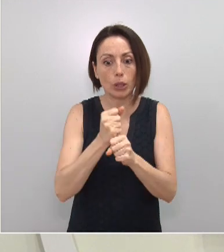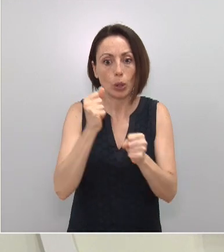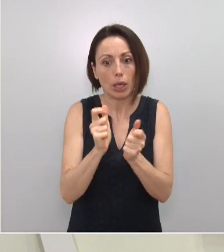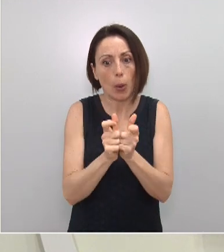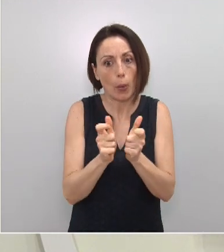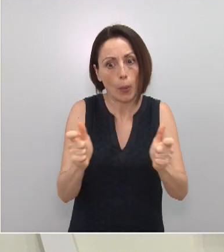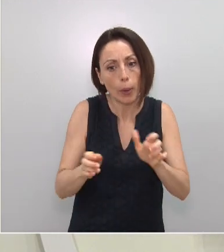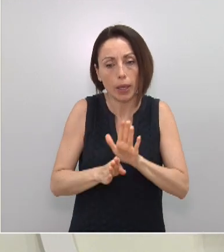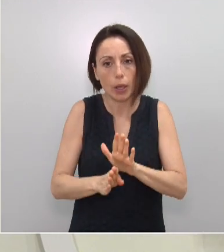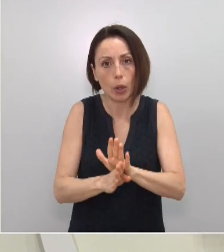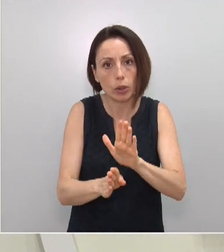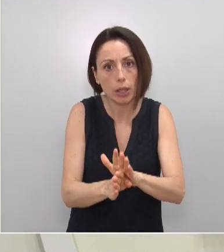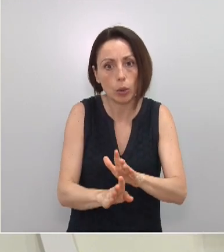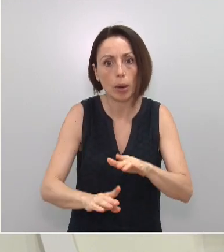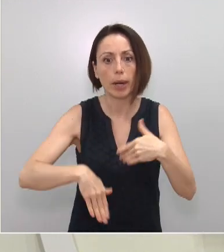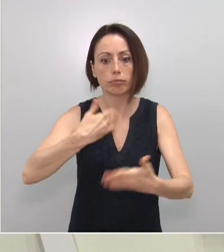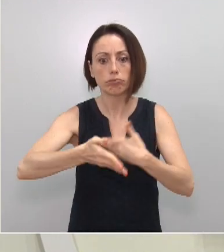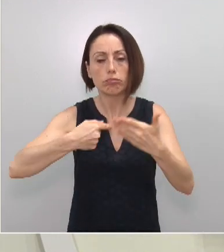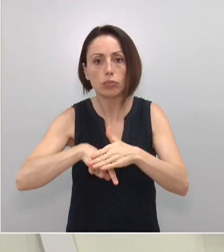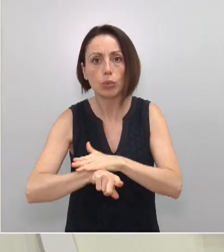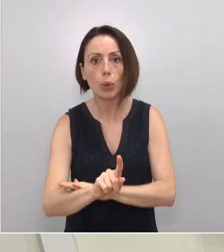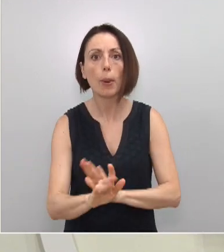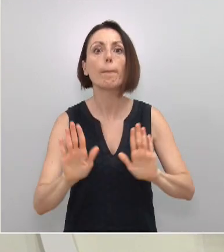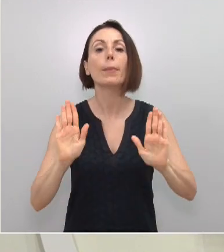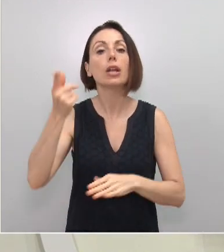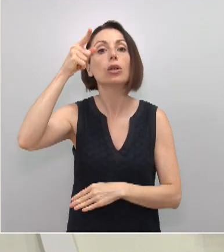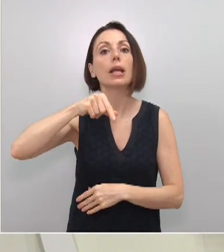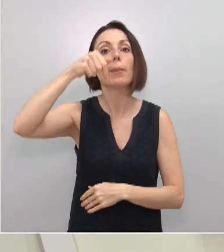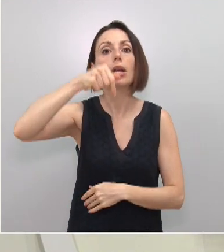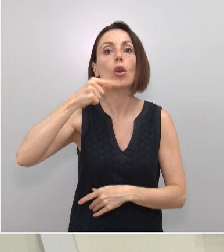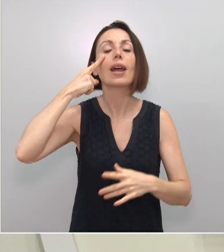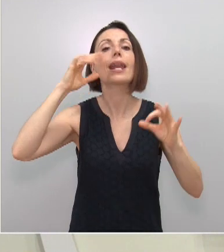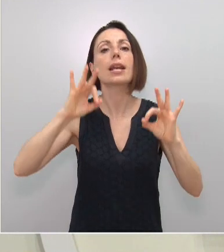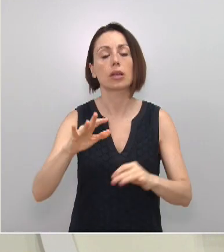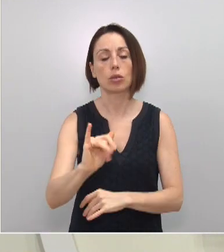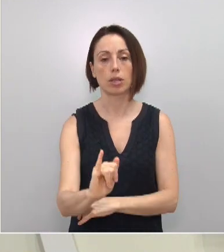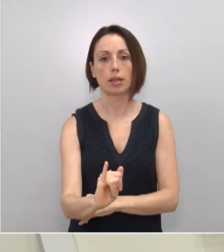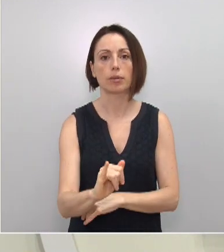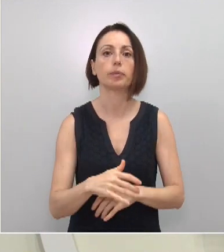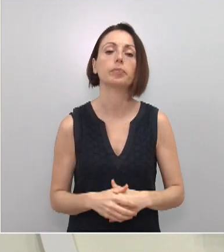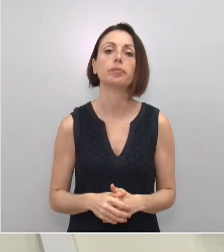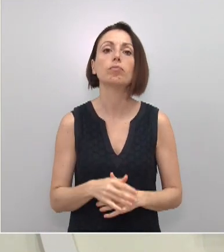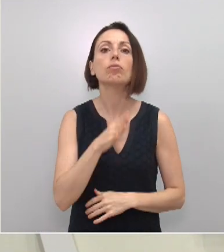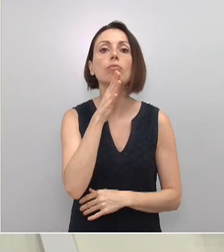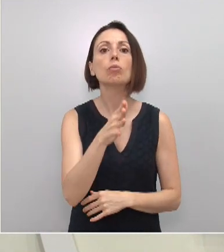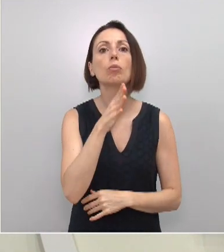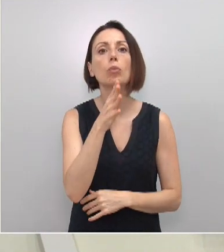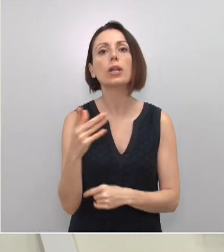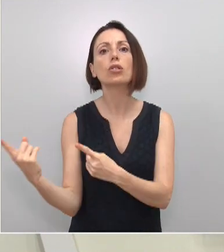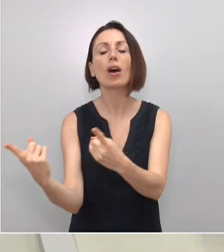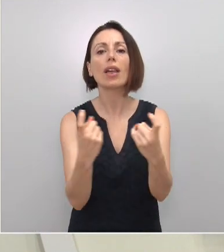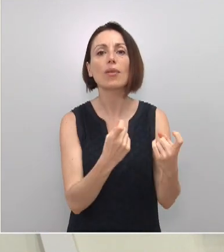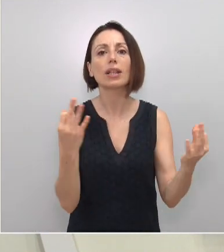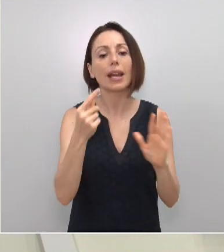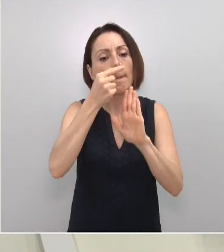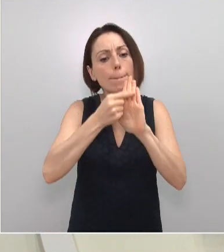para seguir avanzando. Pero también hoy conlleva riesgos. Y por eso necesita de medidas